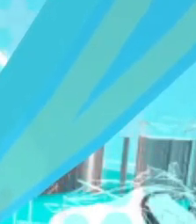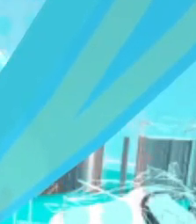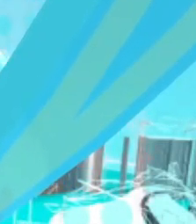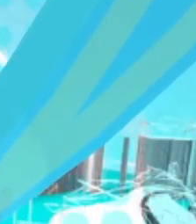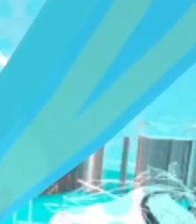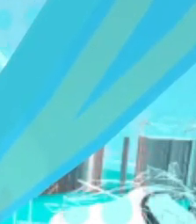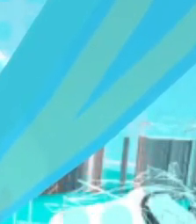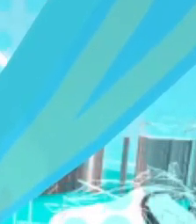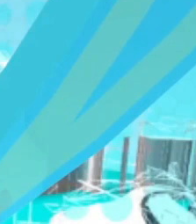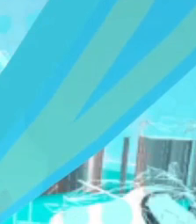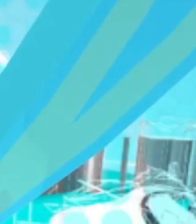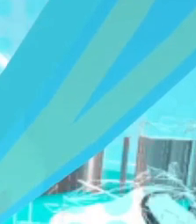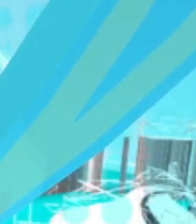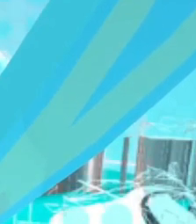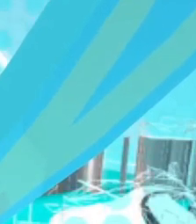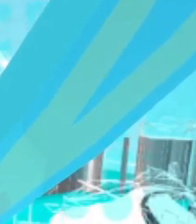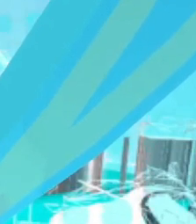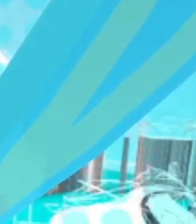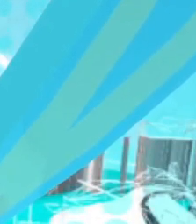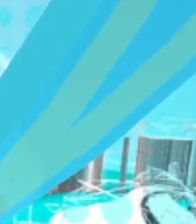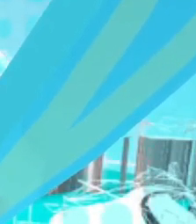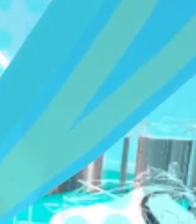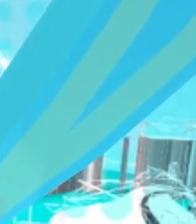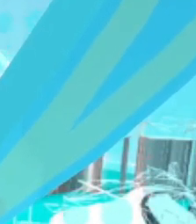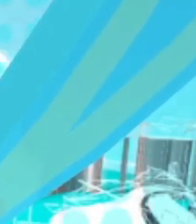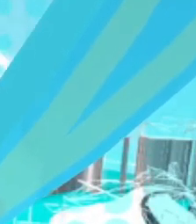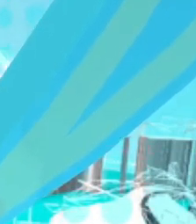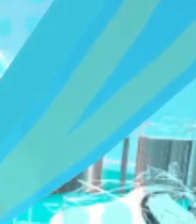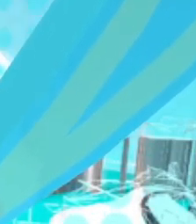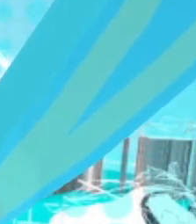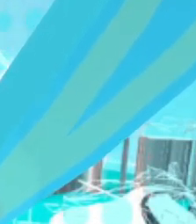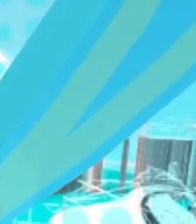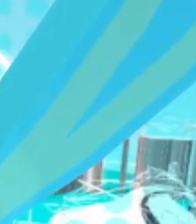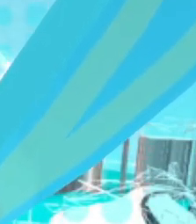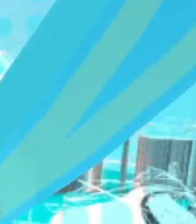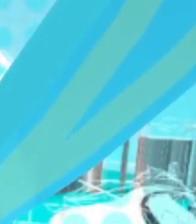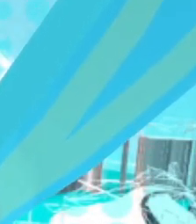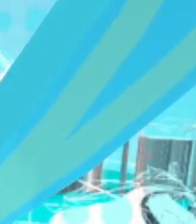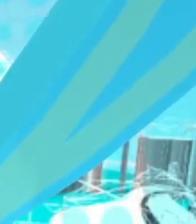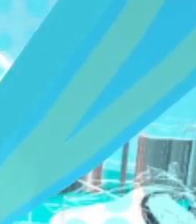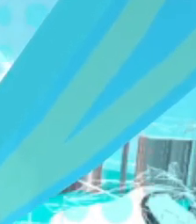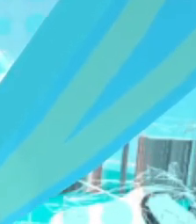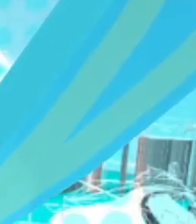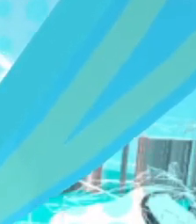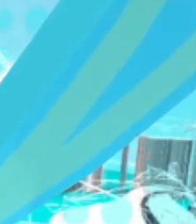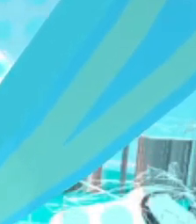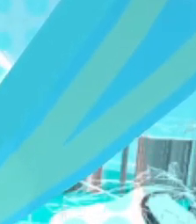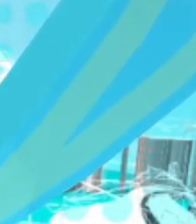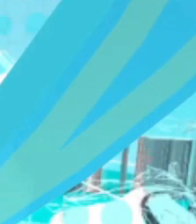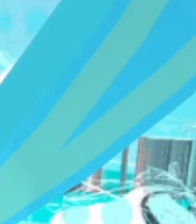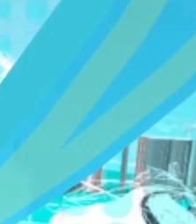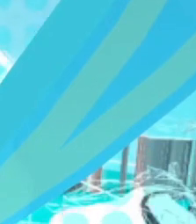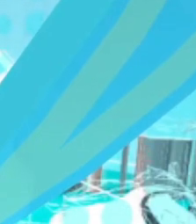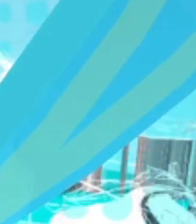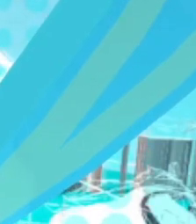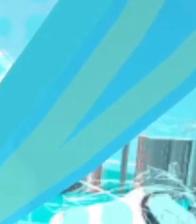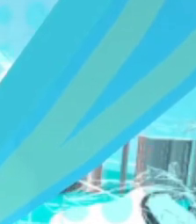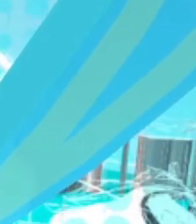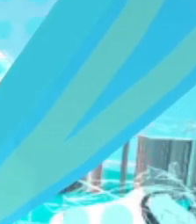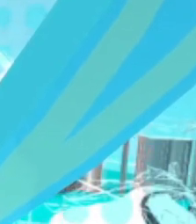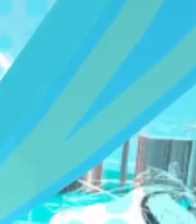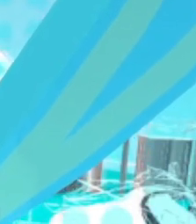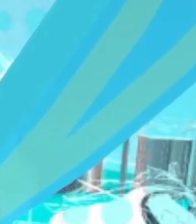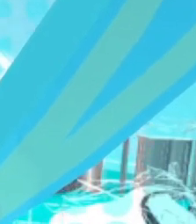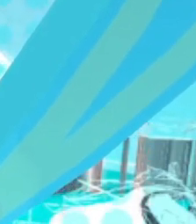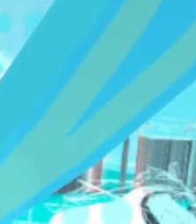usted lo observa en pantalla. La compra estará en 612 colones con 63 céntimos y la venta 618 colones con 35